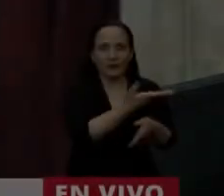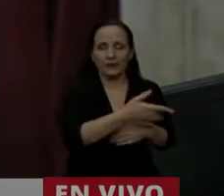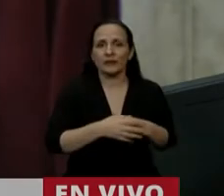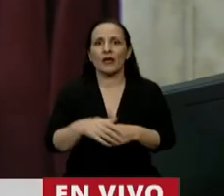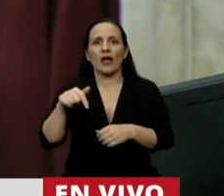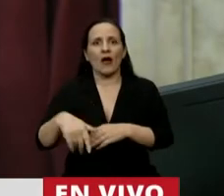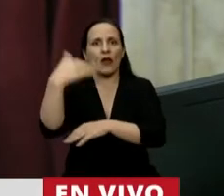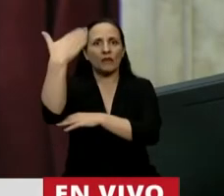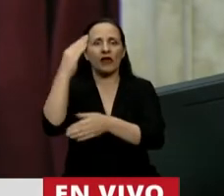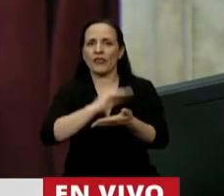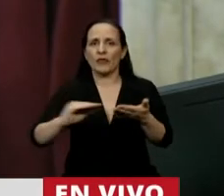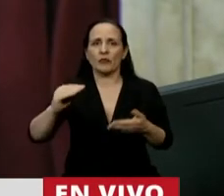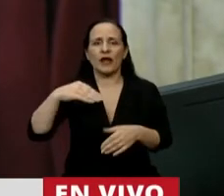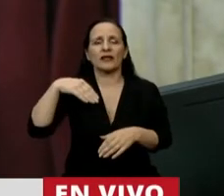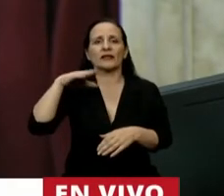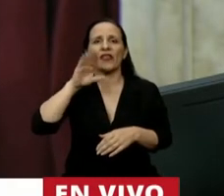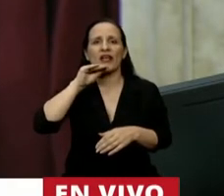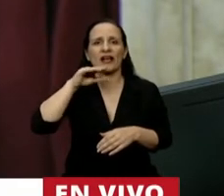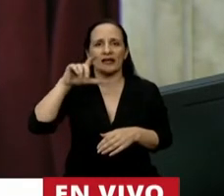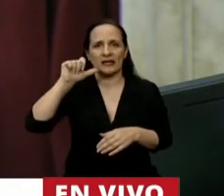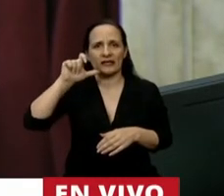Tiene la palabra el diputado Nicolás del Caño.